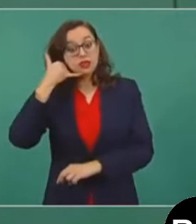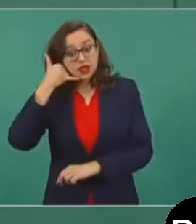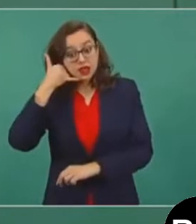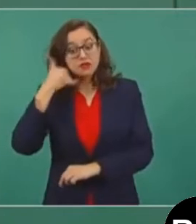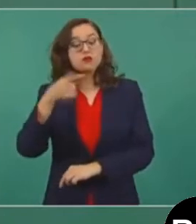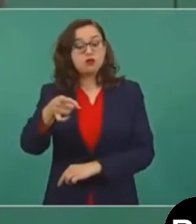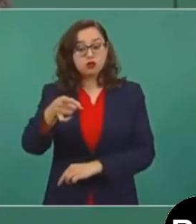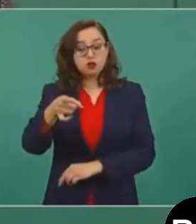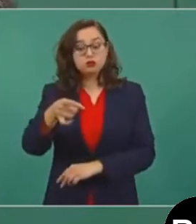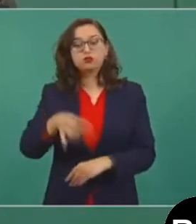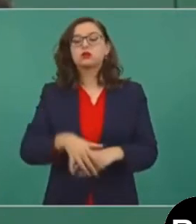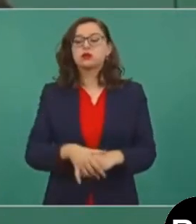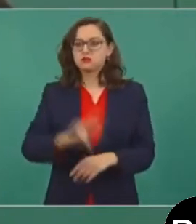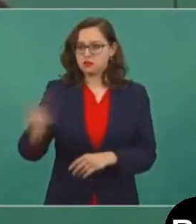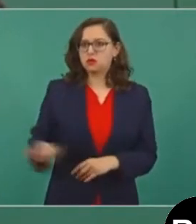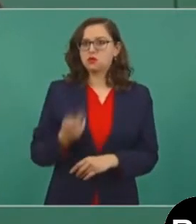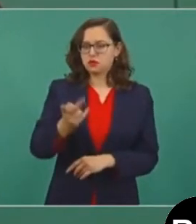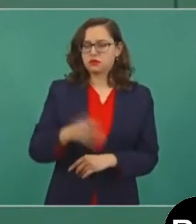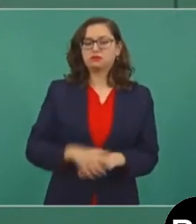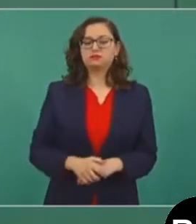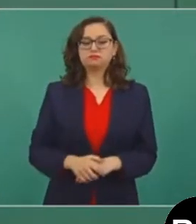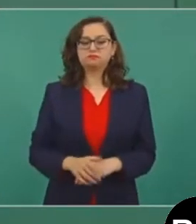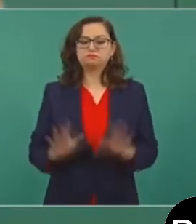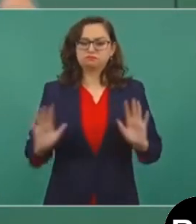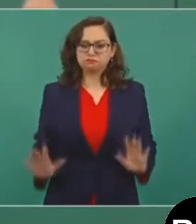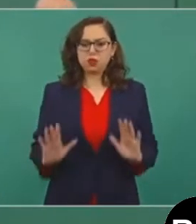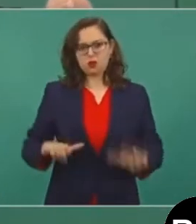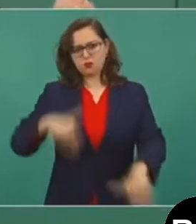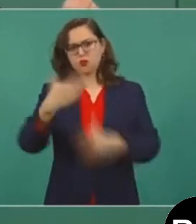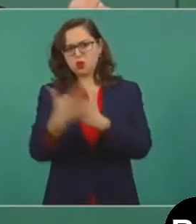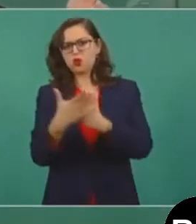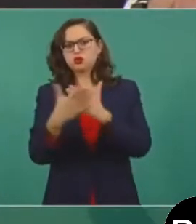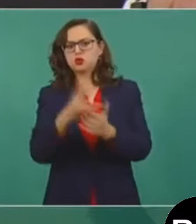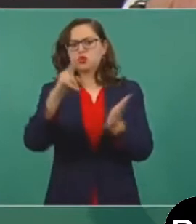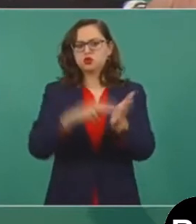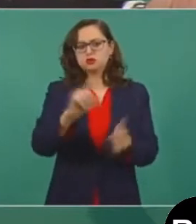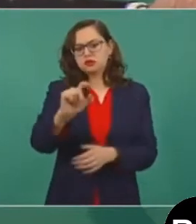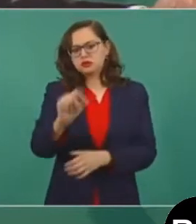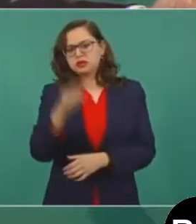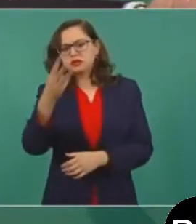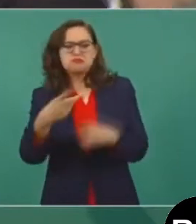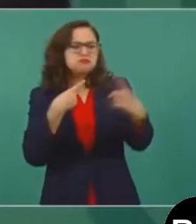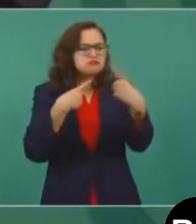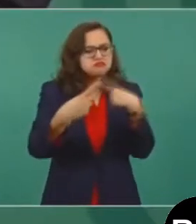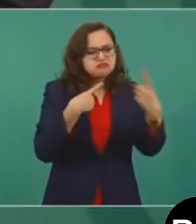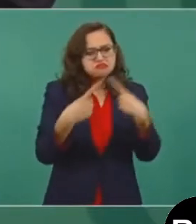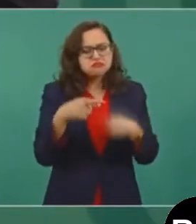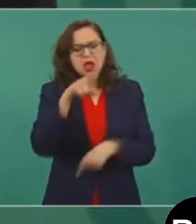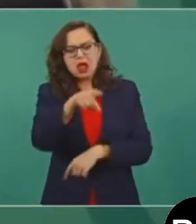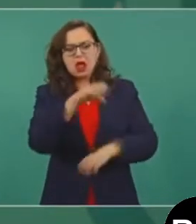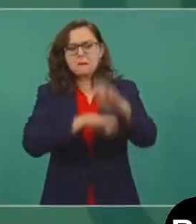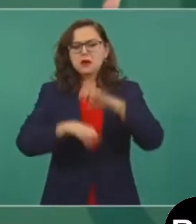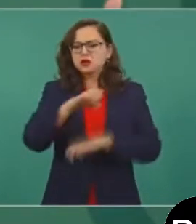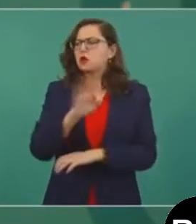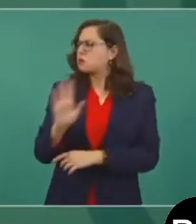si se garantiza que se va a prestar el servicio y que